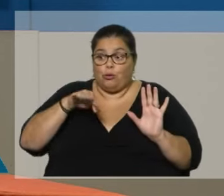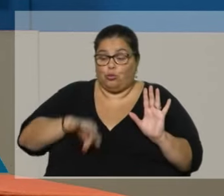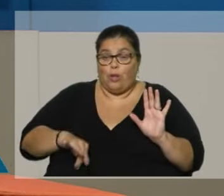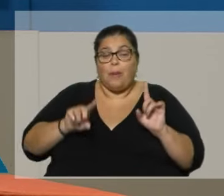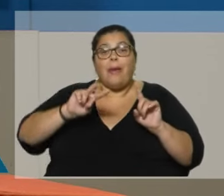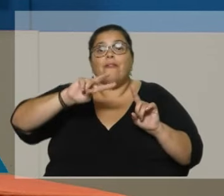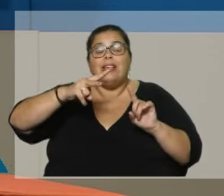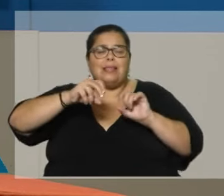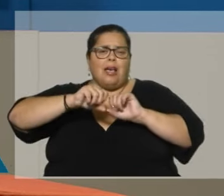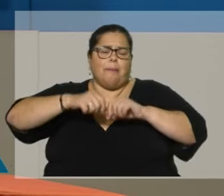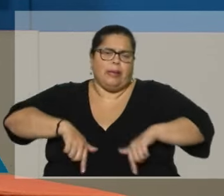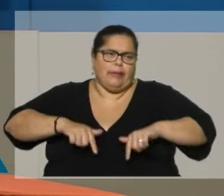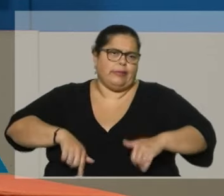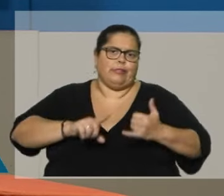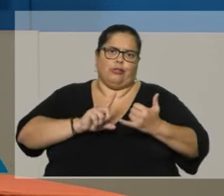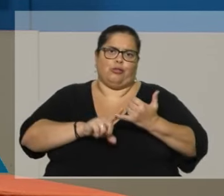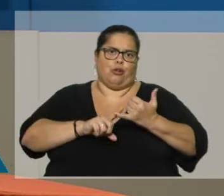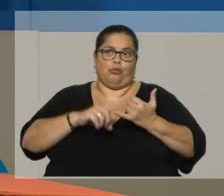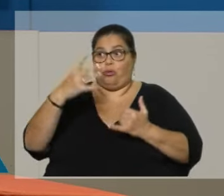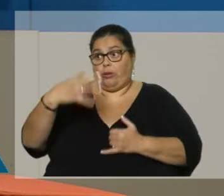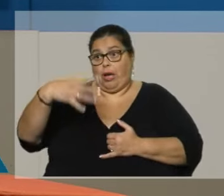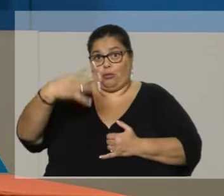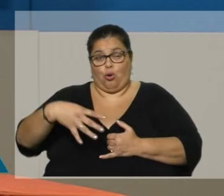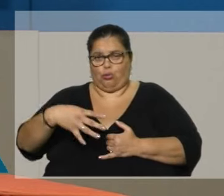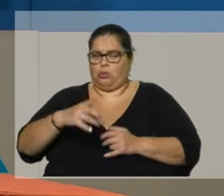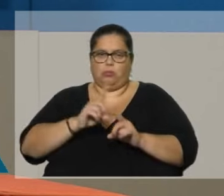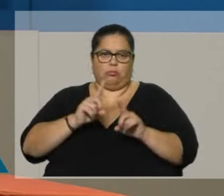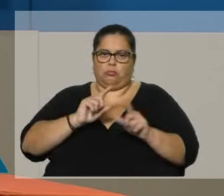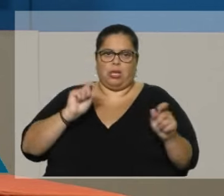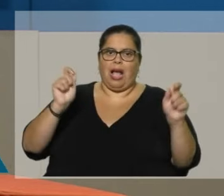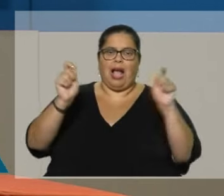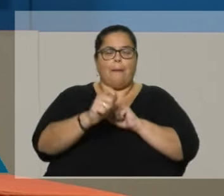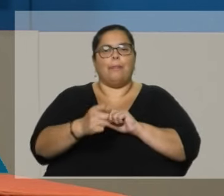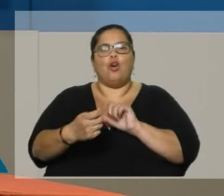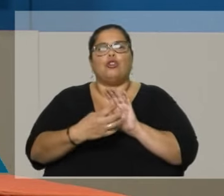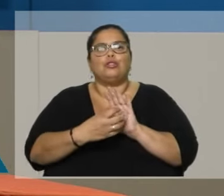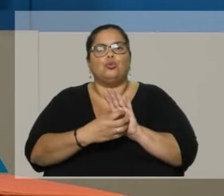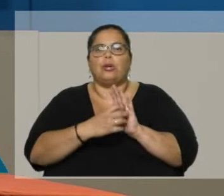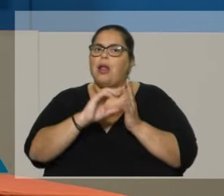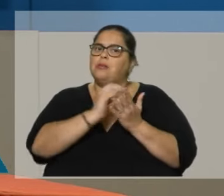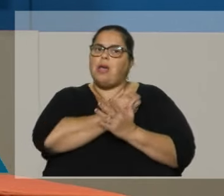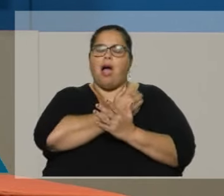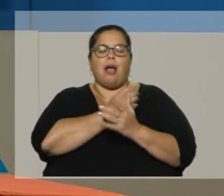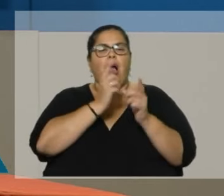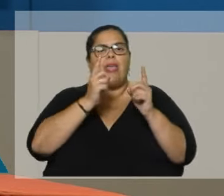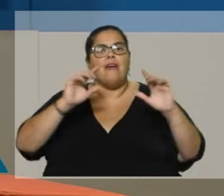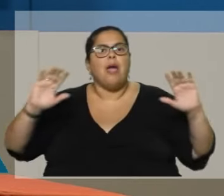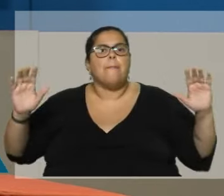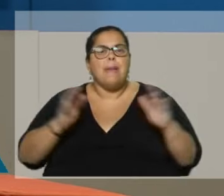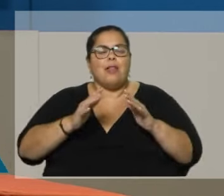los subsecretarios de Estado, los 14, proponemos un cambio constitucional para suprimirlos. Bajar los ministerios de